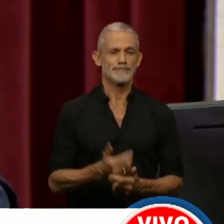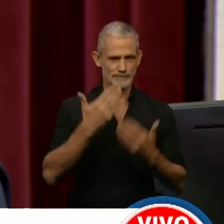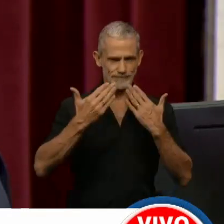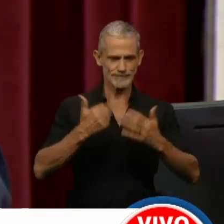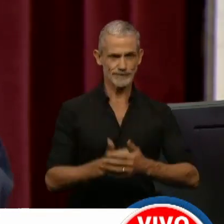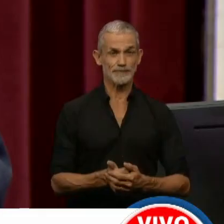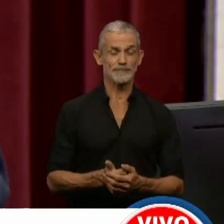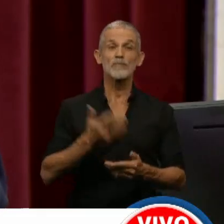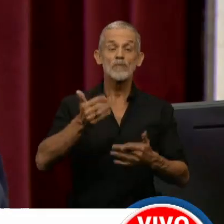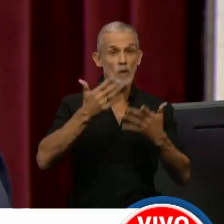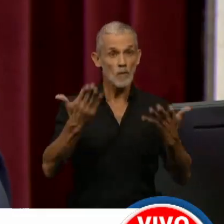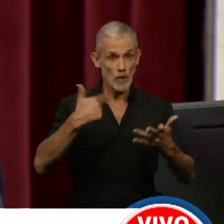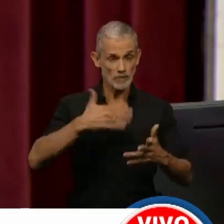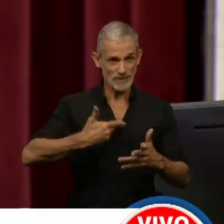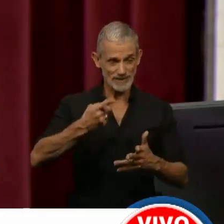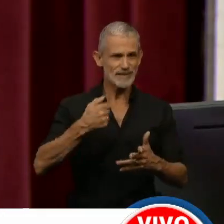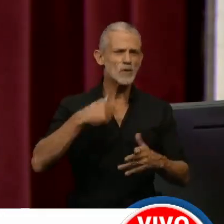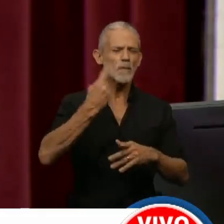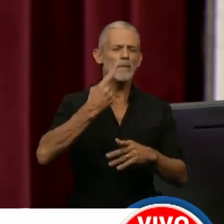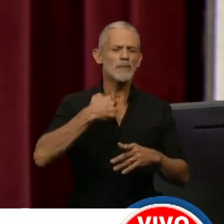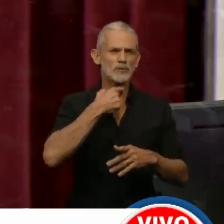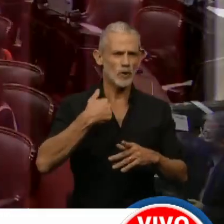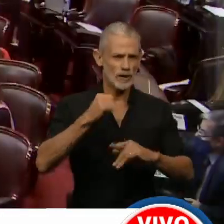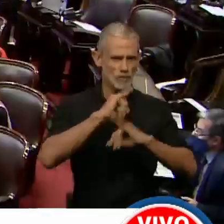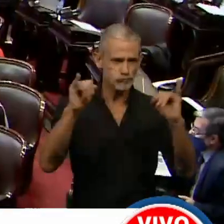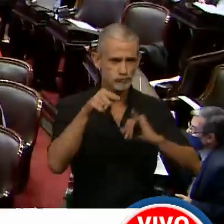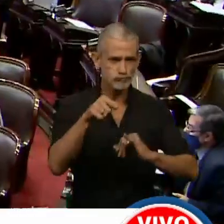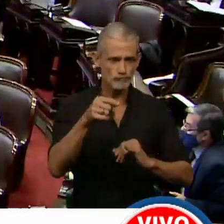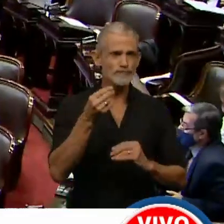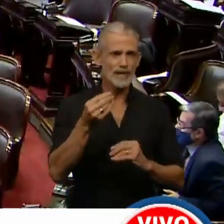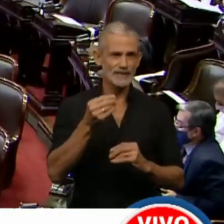Gracias. Por lo tanto, presidente, lo primero que quiero dejar en claro